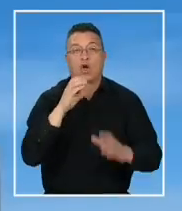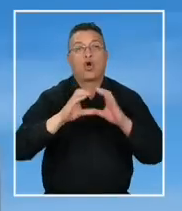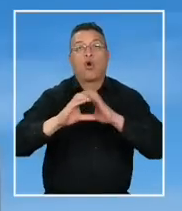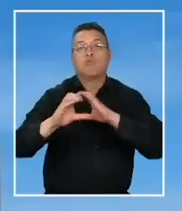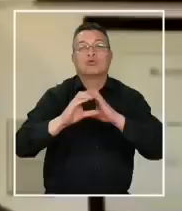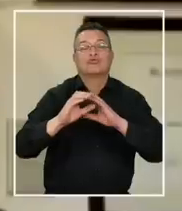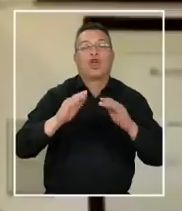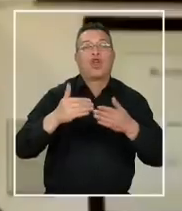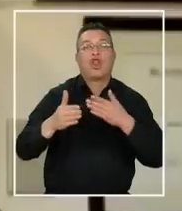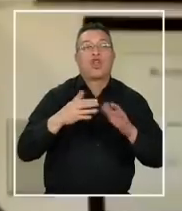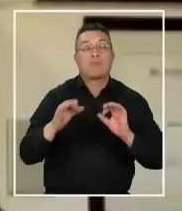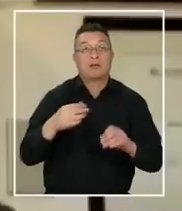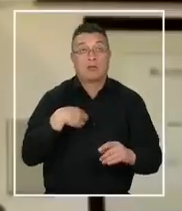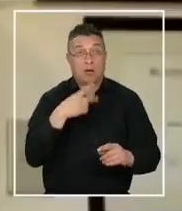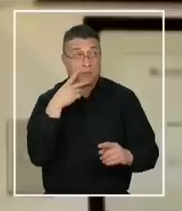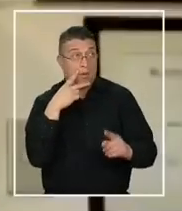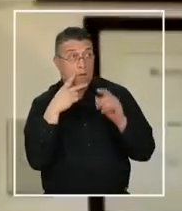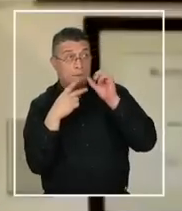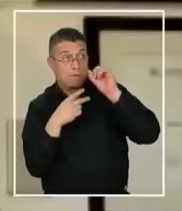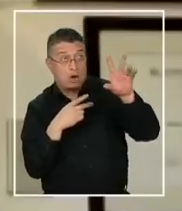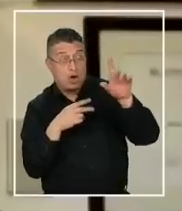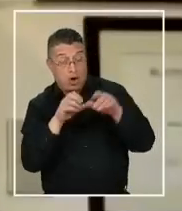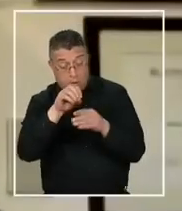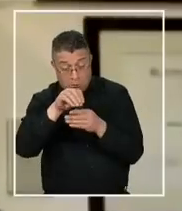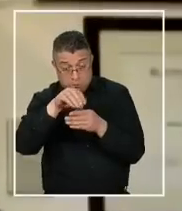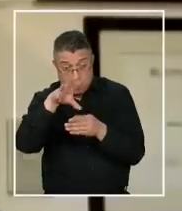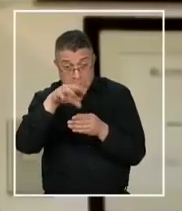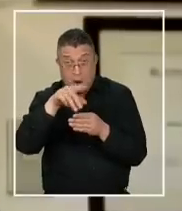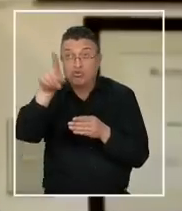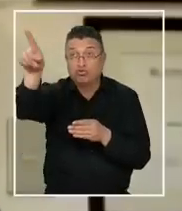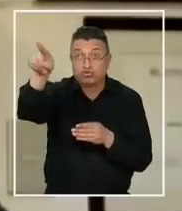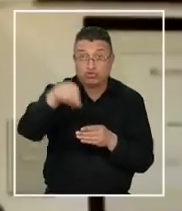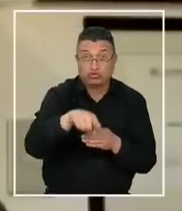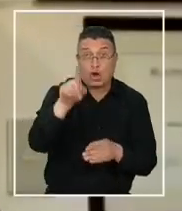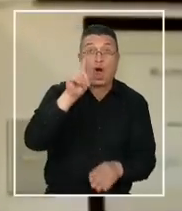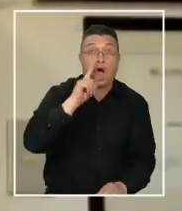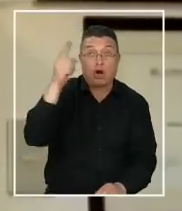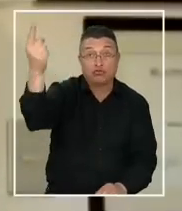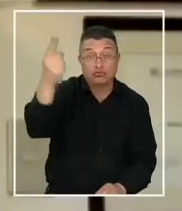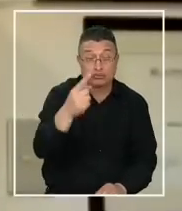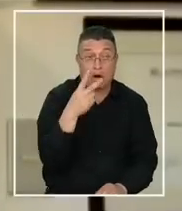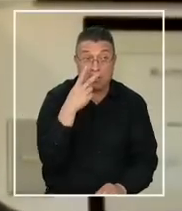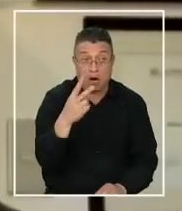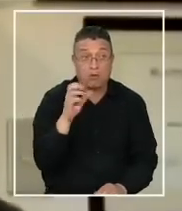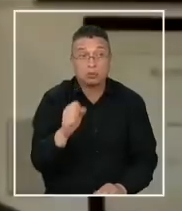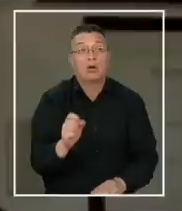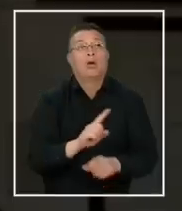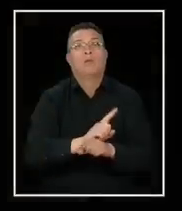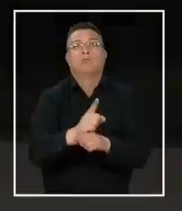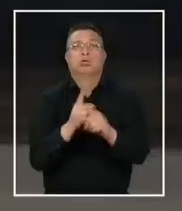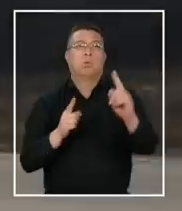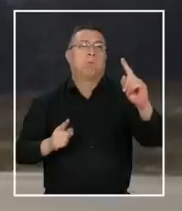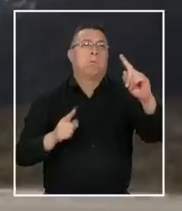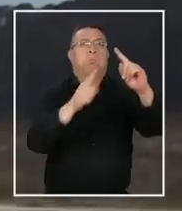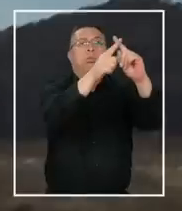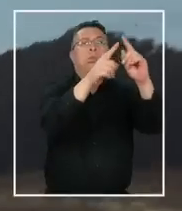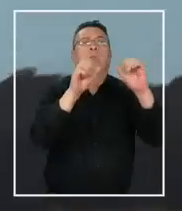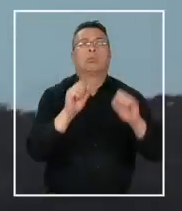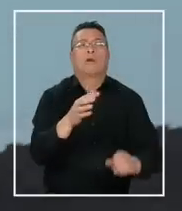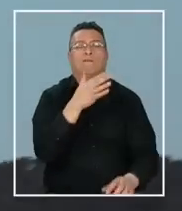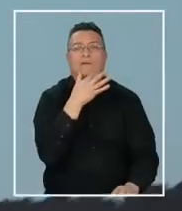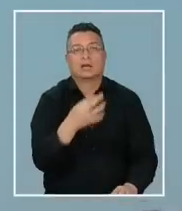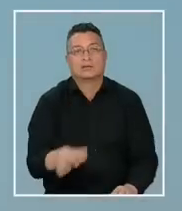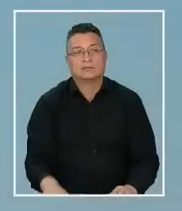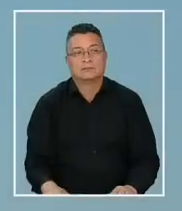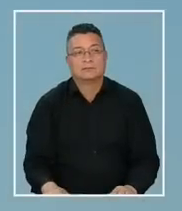Y apenas el enemigo logra detectar el rango específico de frecuencia en que funciona un drone determinado, se los puede interferir. En nuestro